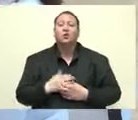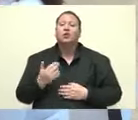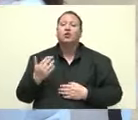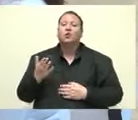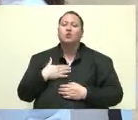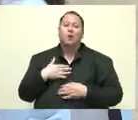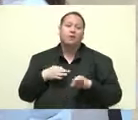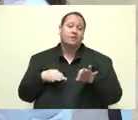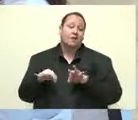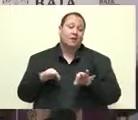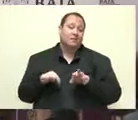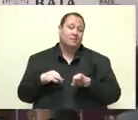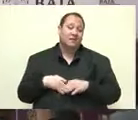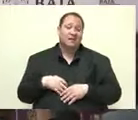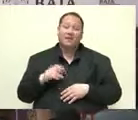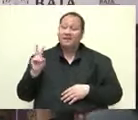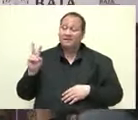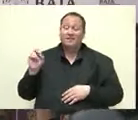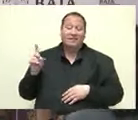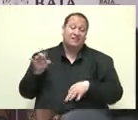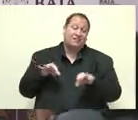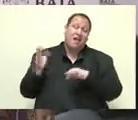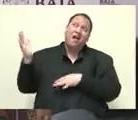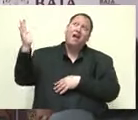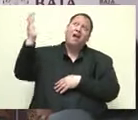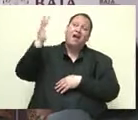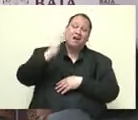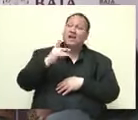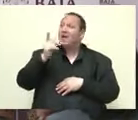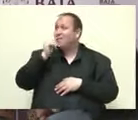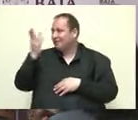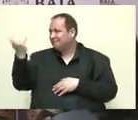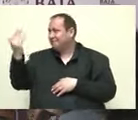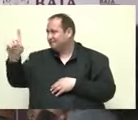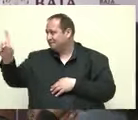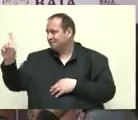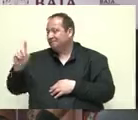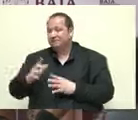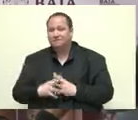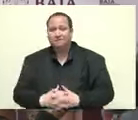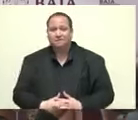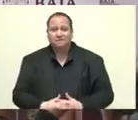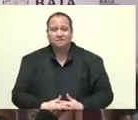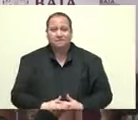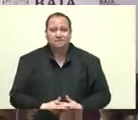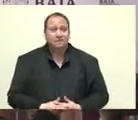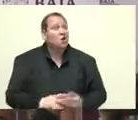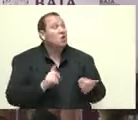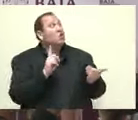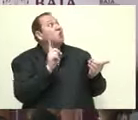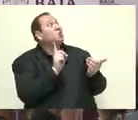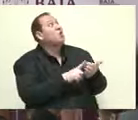Estuvimos trabajando todo el fin de semana. Adelante, fiscal. Bueno. ¿En dónde, dónde?